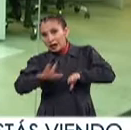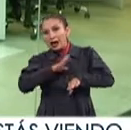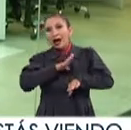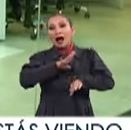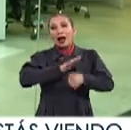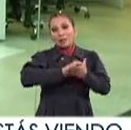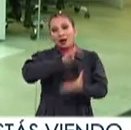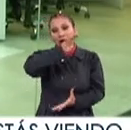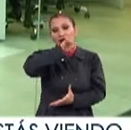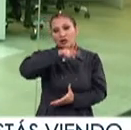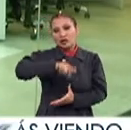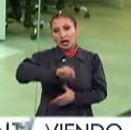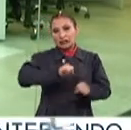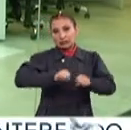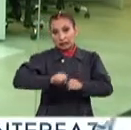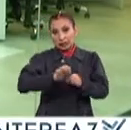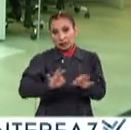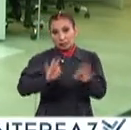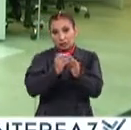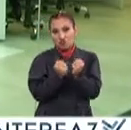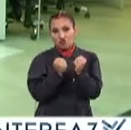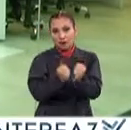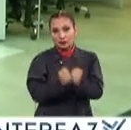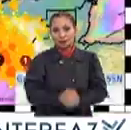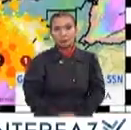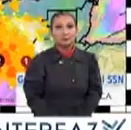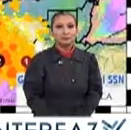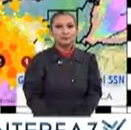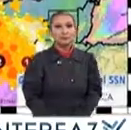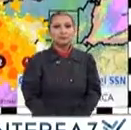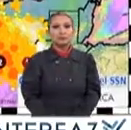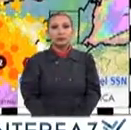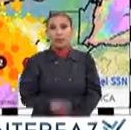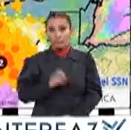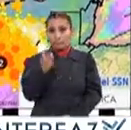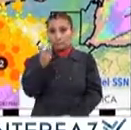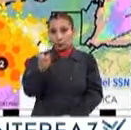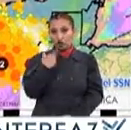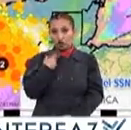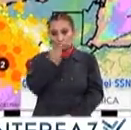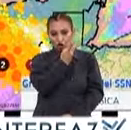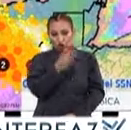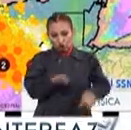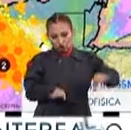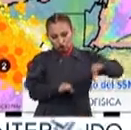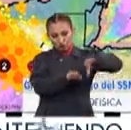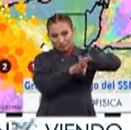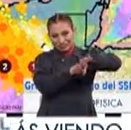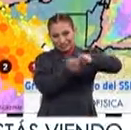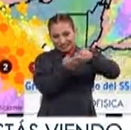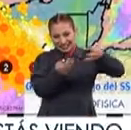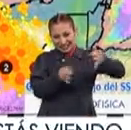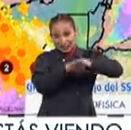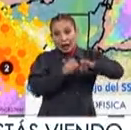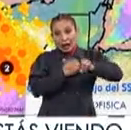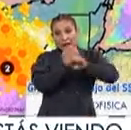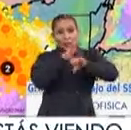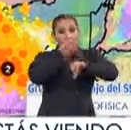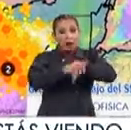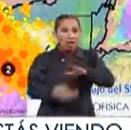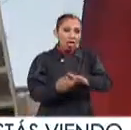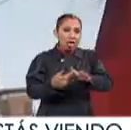La mayor cantidad de sismos importantes y fuertes Debido a la interacción entre las placas Los estados con mayor